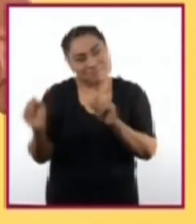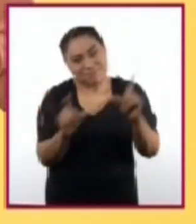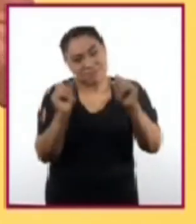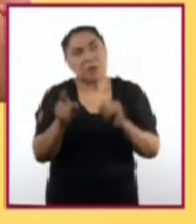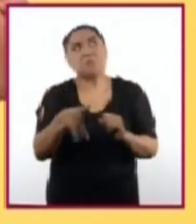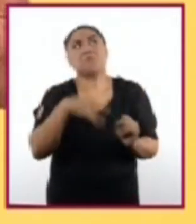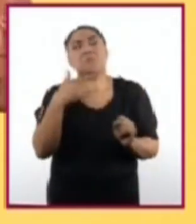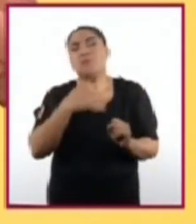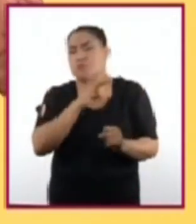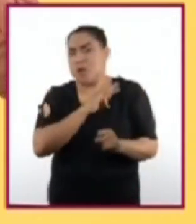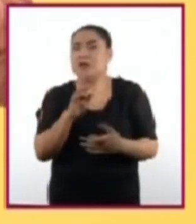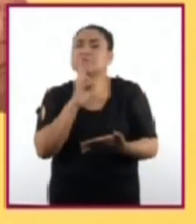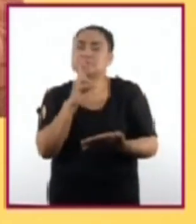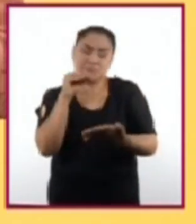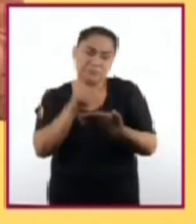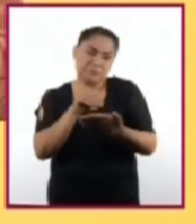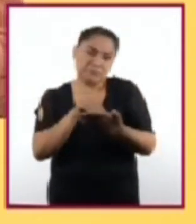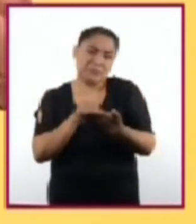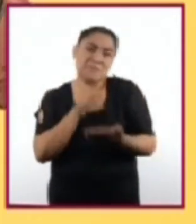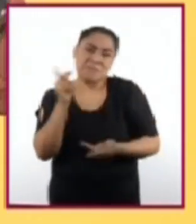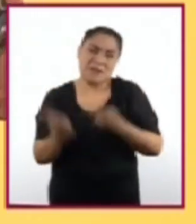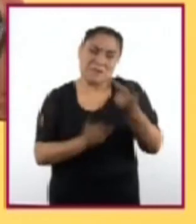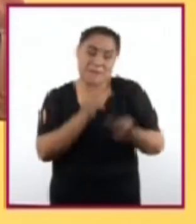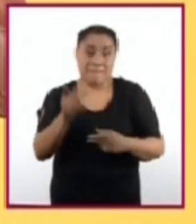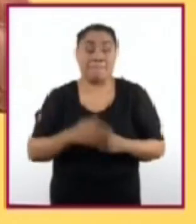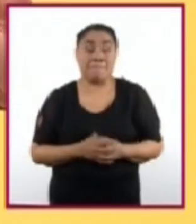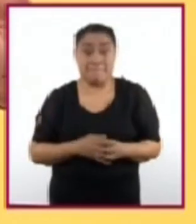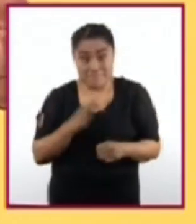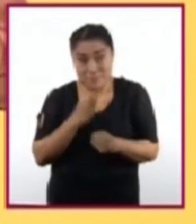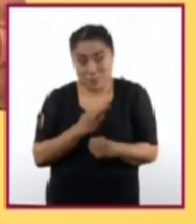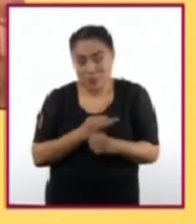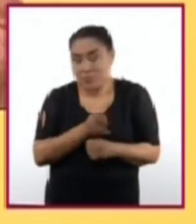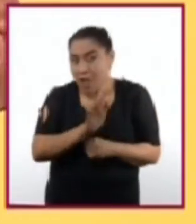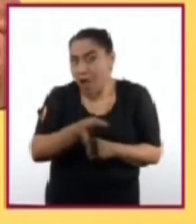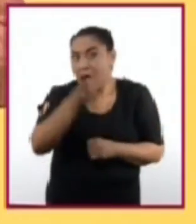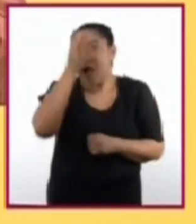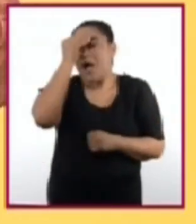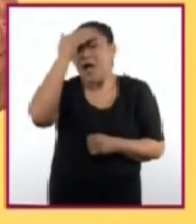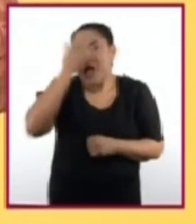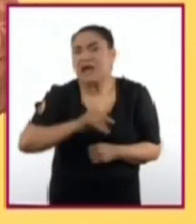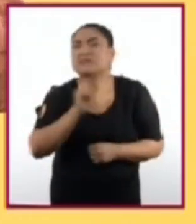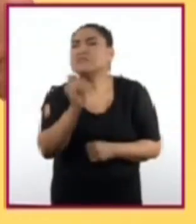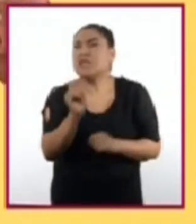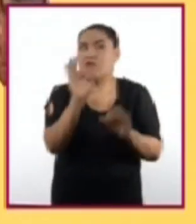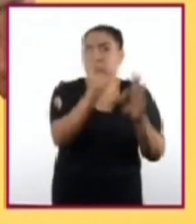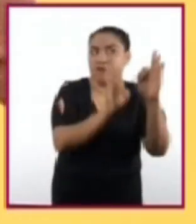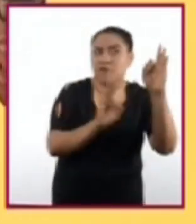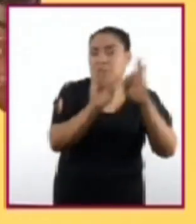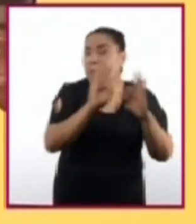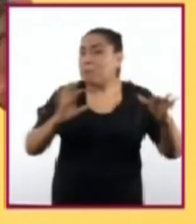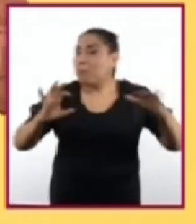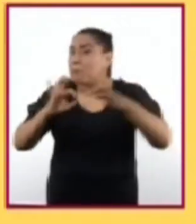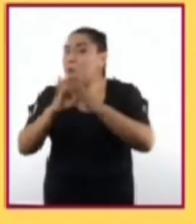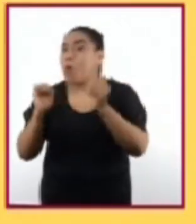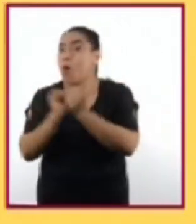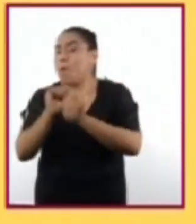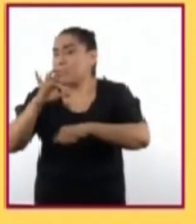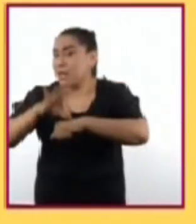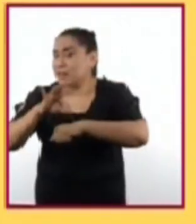responder sin contratiempo estas preguntas, ya que ahora sabes más sobre la relación entre la física y la medicina.